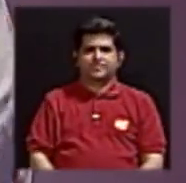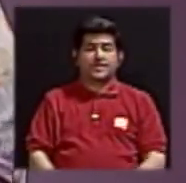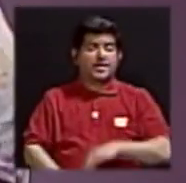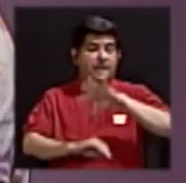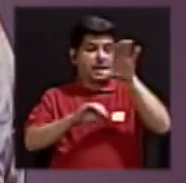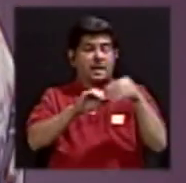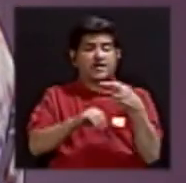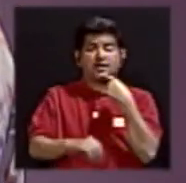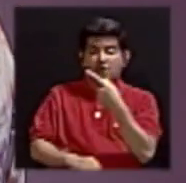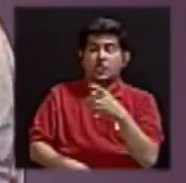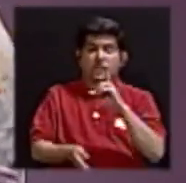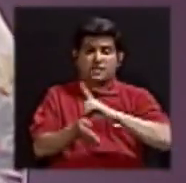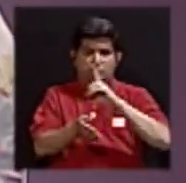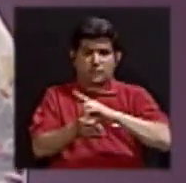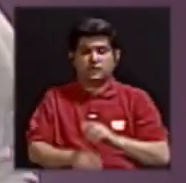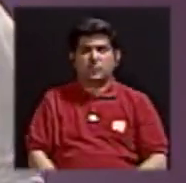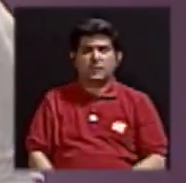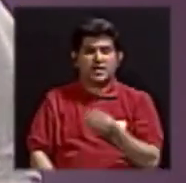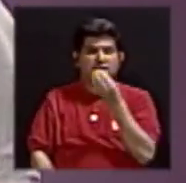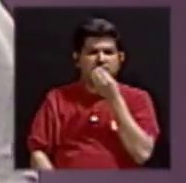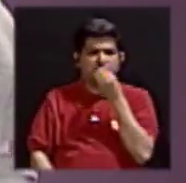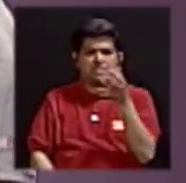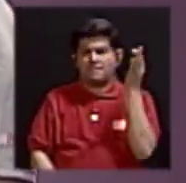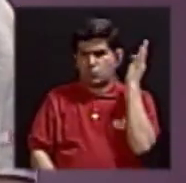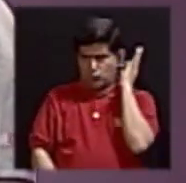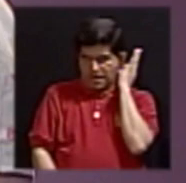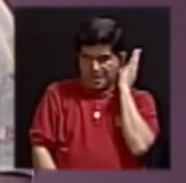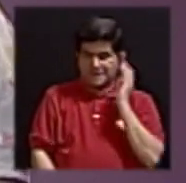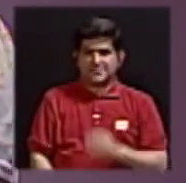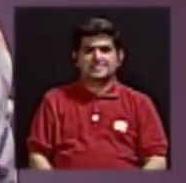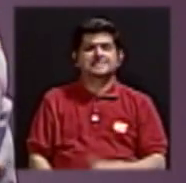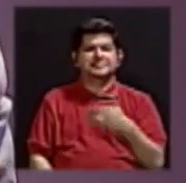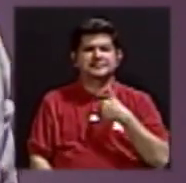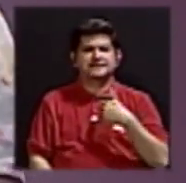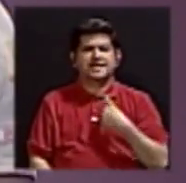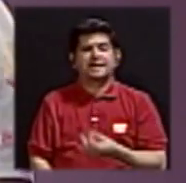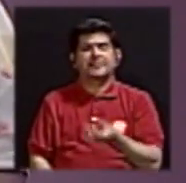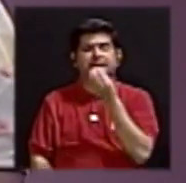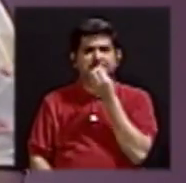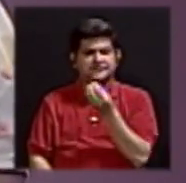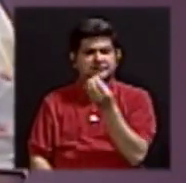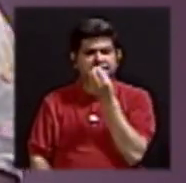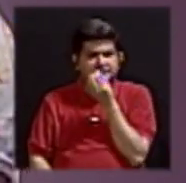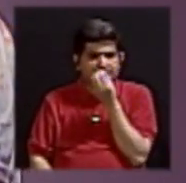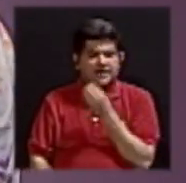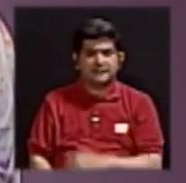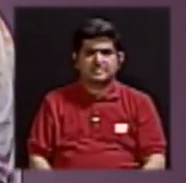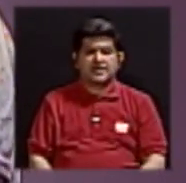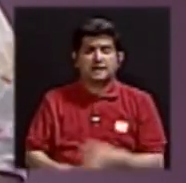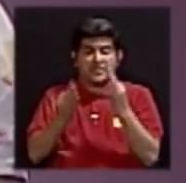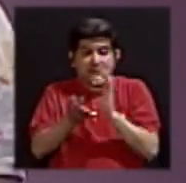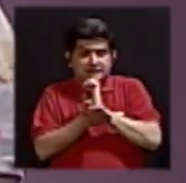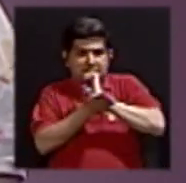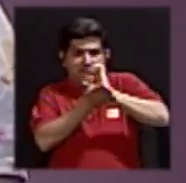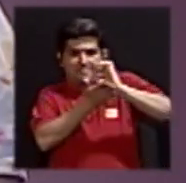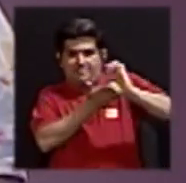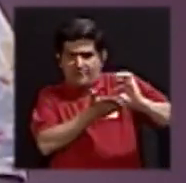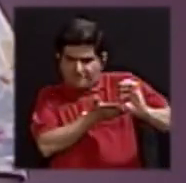Agregando lo que decía la doctora en la alimentación, si las mujeres tienen una dieta, digamos, preventiva